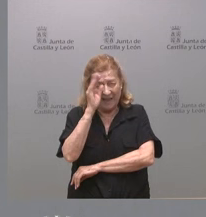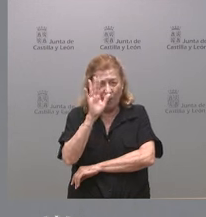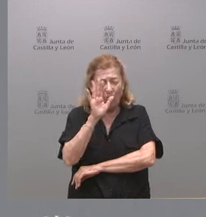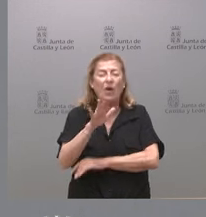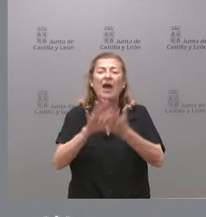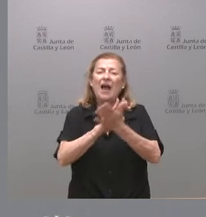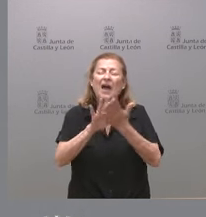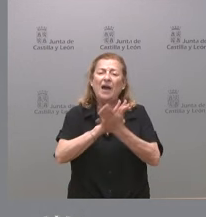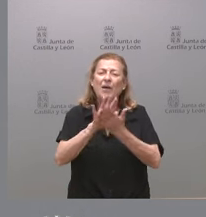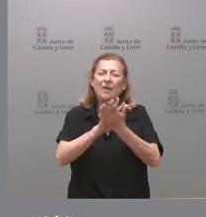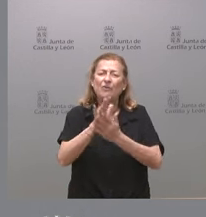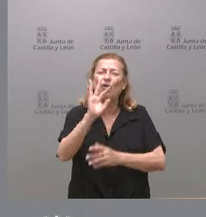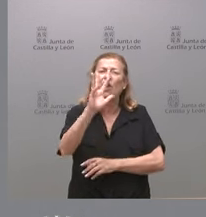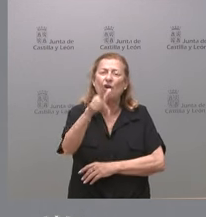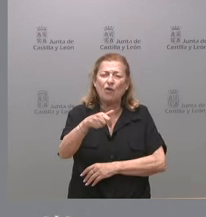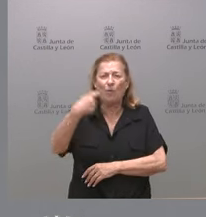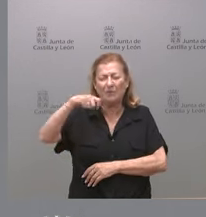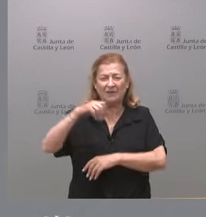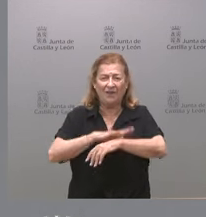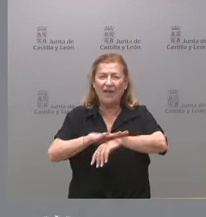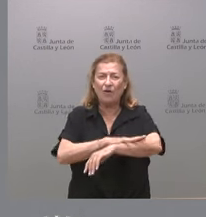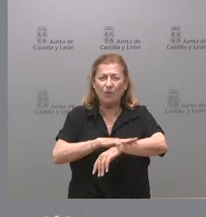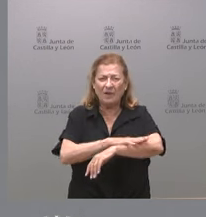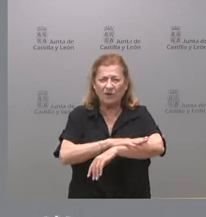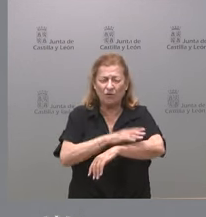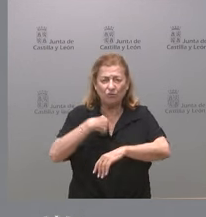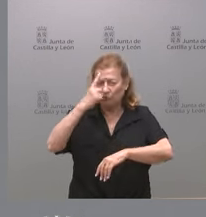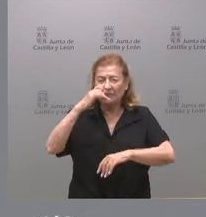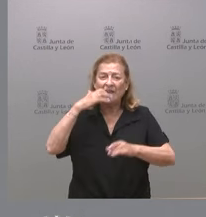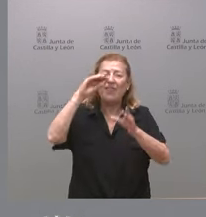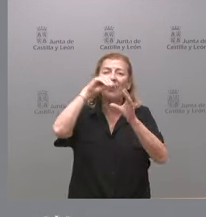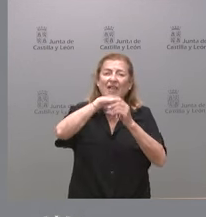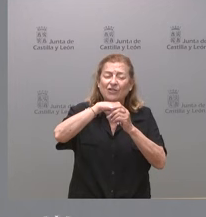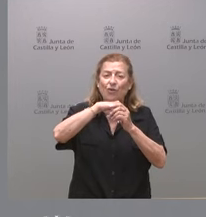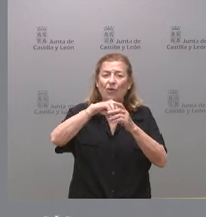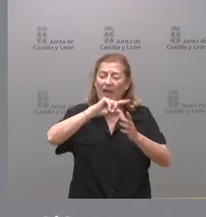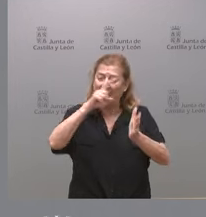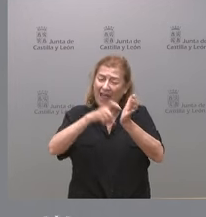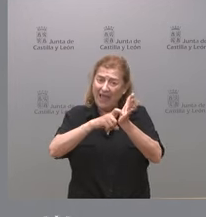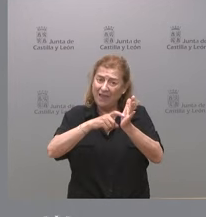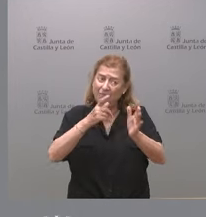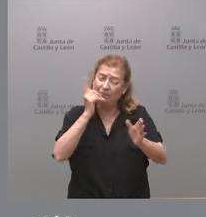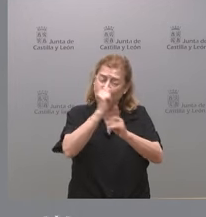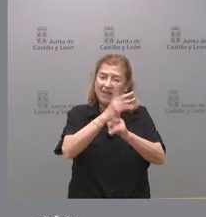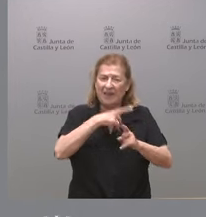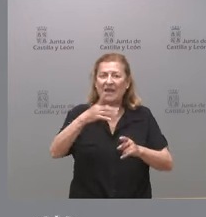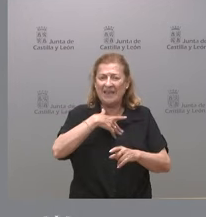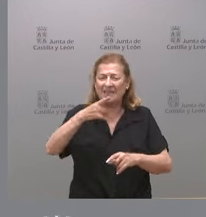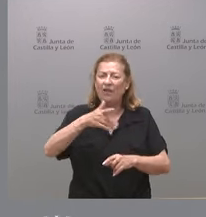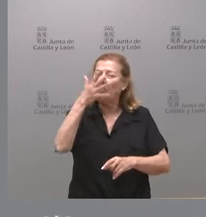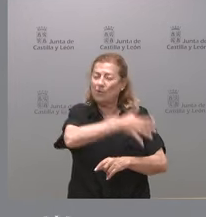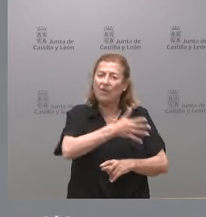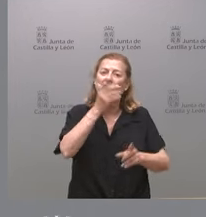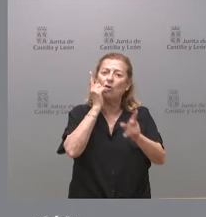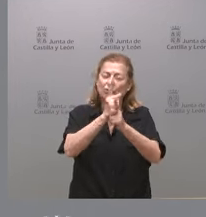hablando del robo del presidente del gobierno no sé si dentro de las acciones legales que han anunciado se plantean denunciar al presidente del gobierno